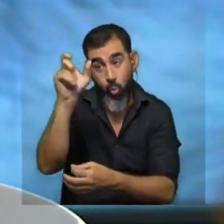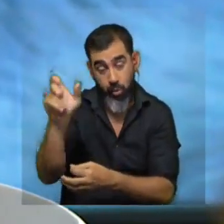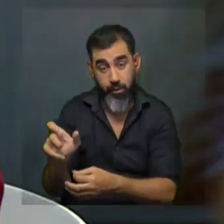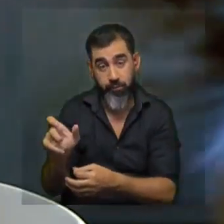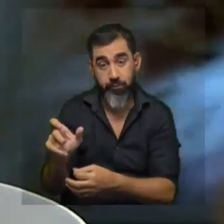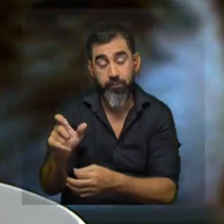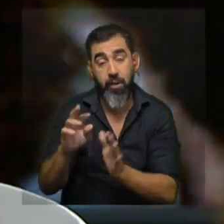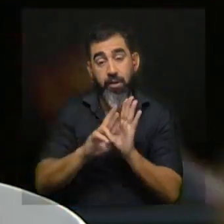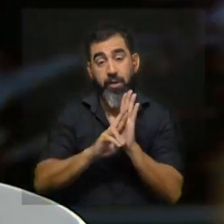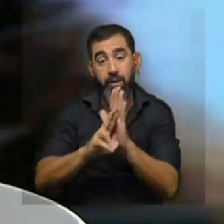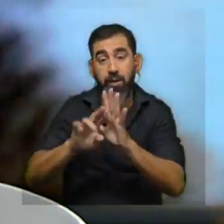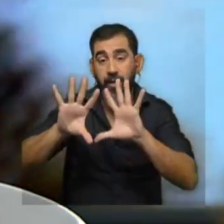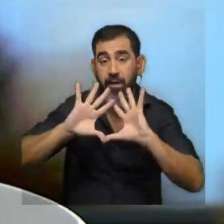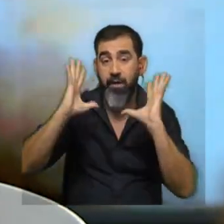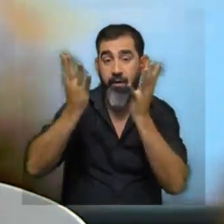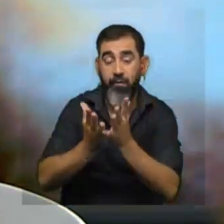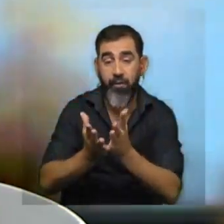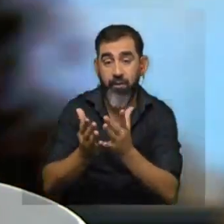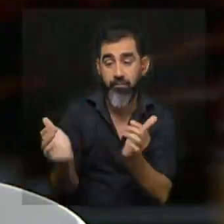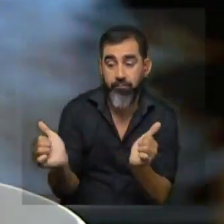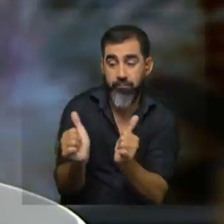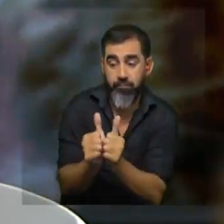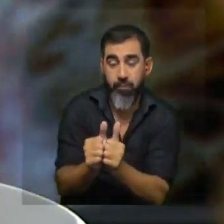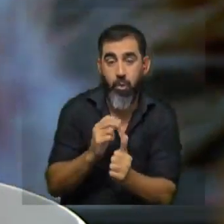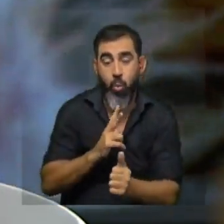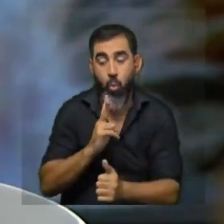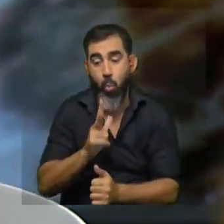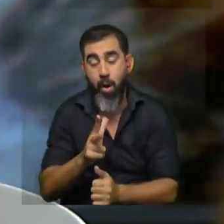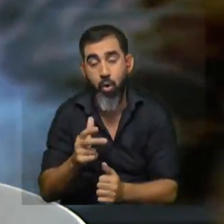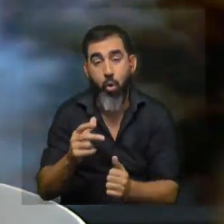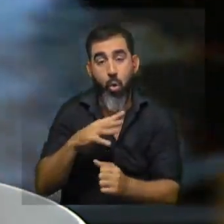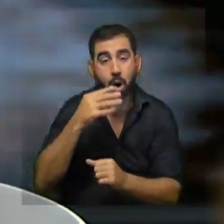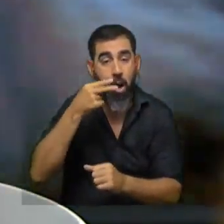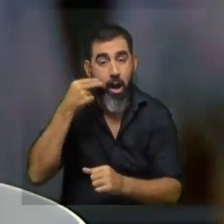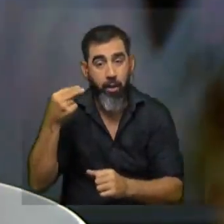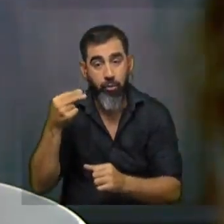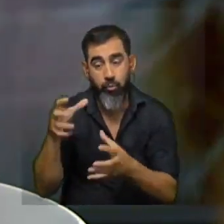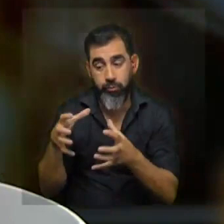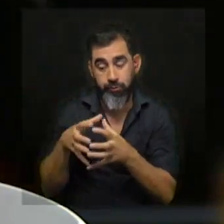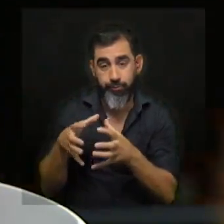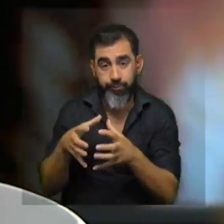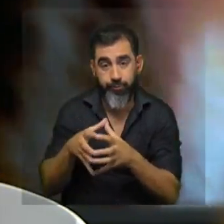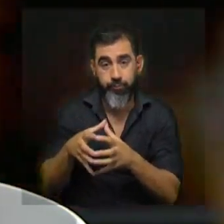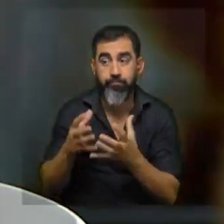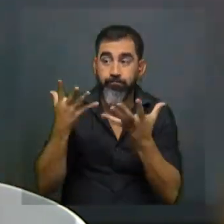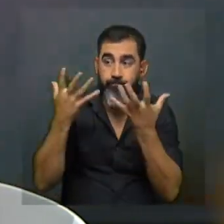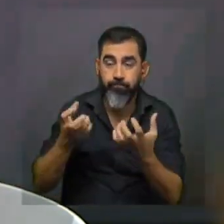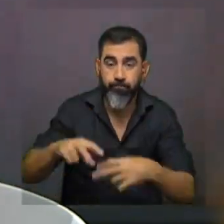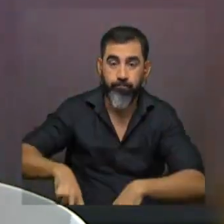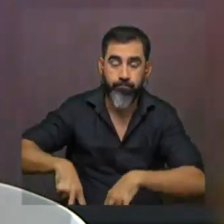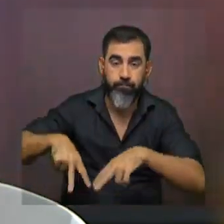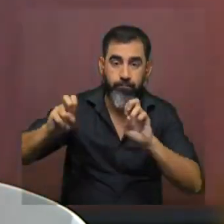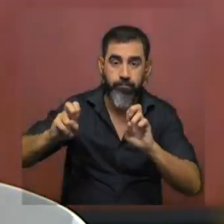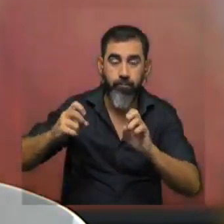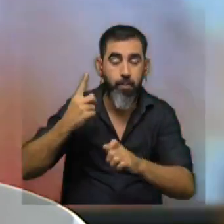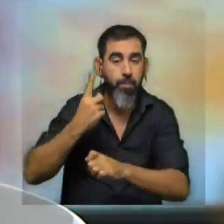la referencia mundial en lo que es apego y vínculo humano gato su equipo en realidad y queremos investigar eso era como